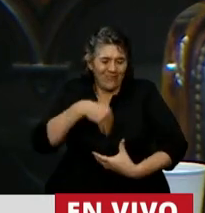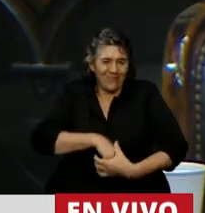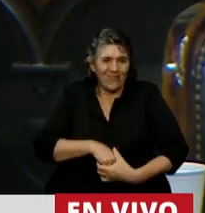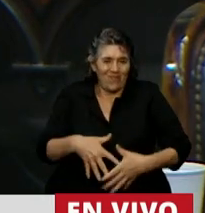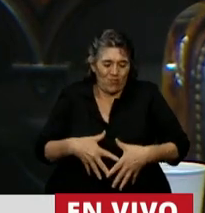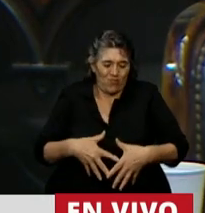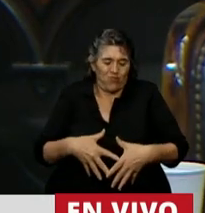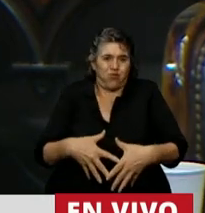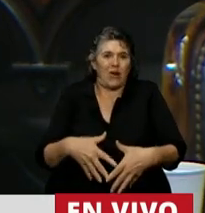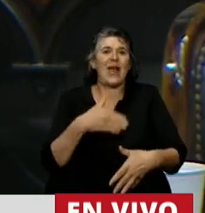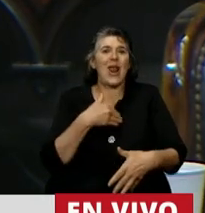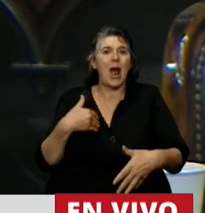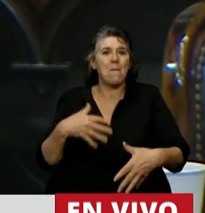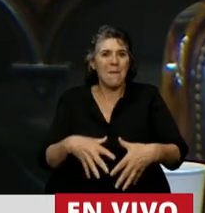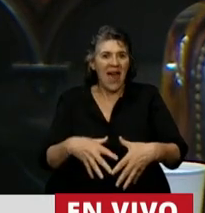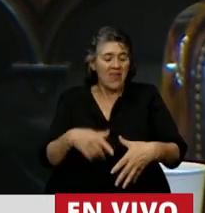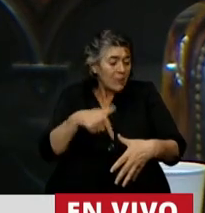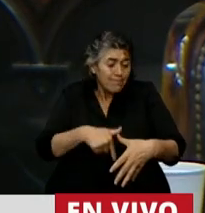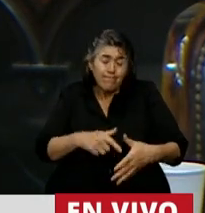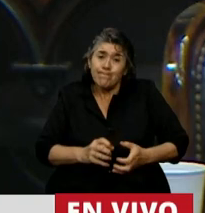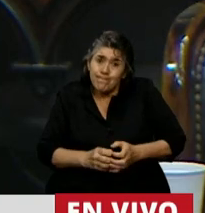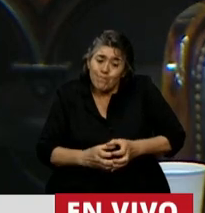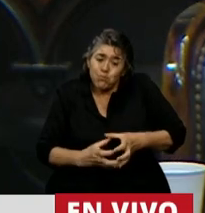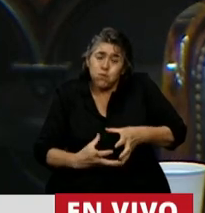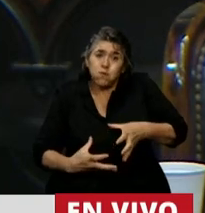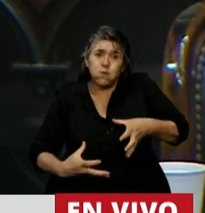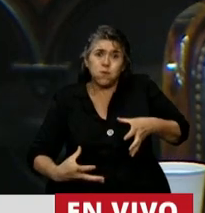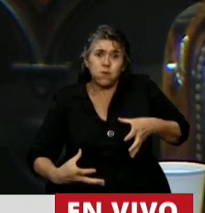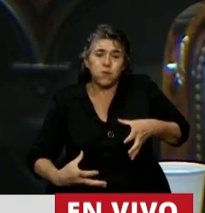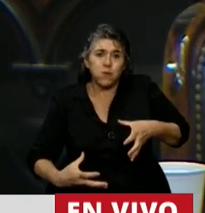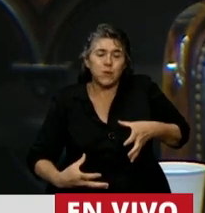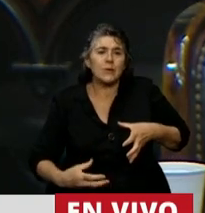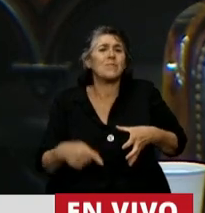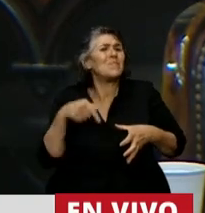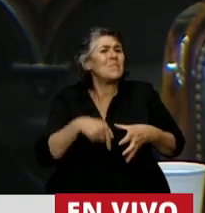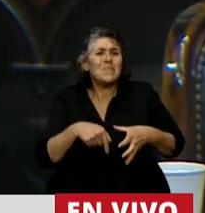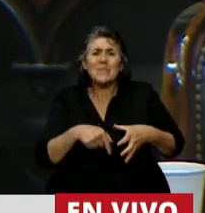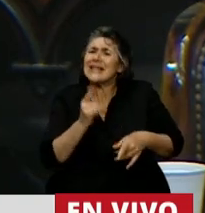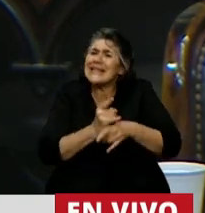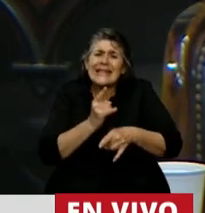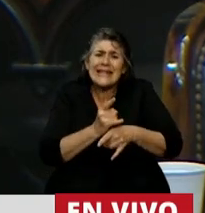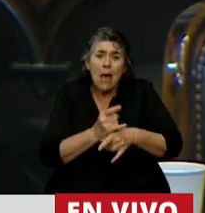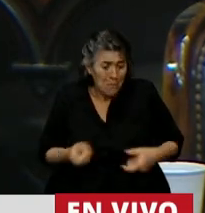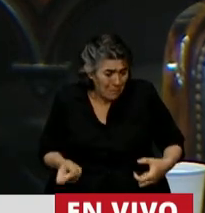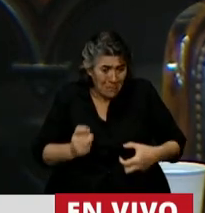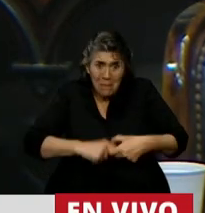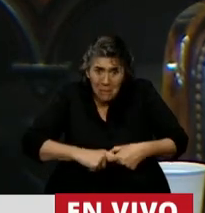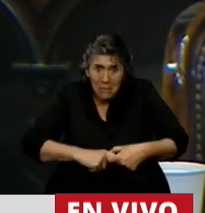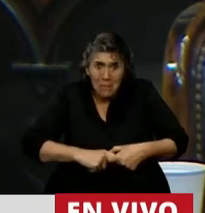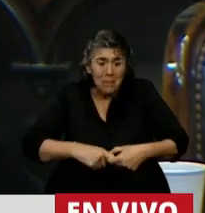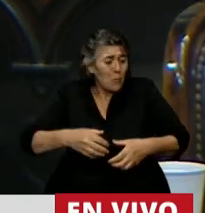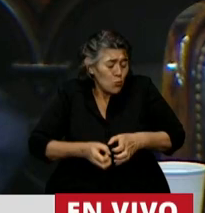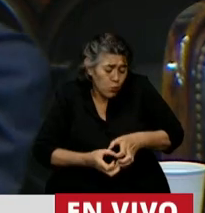Pero nunca se alterará su naturaleza. Nunca dejará de ser un ser humano desde el mismo